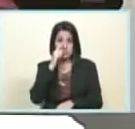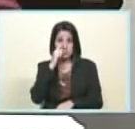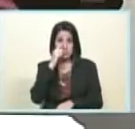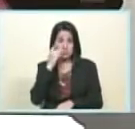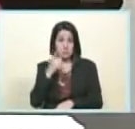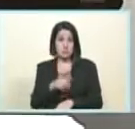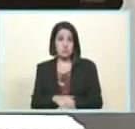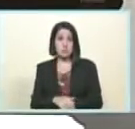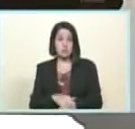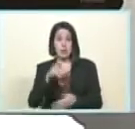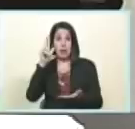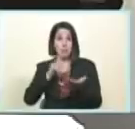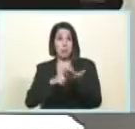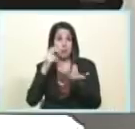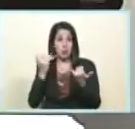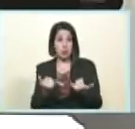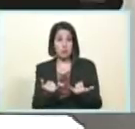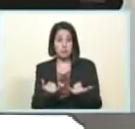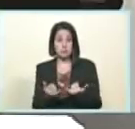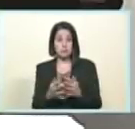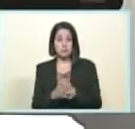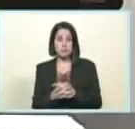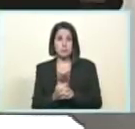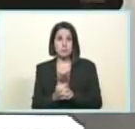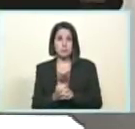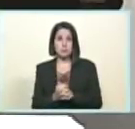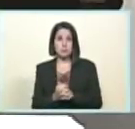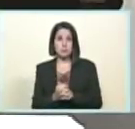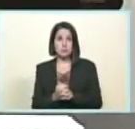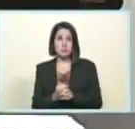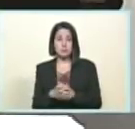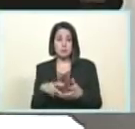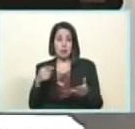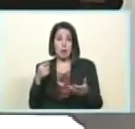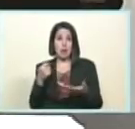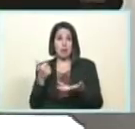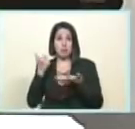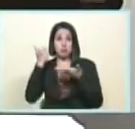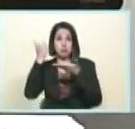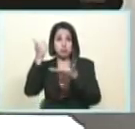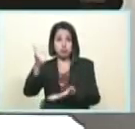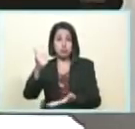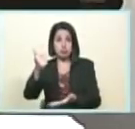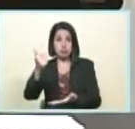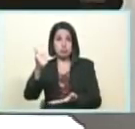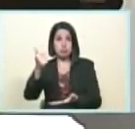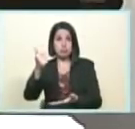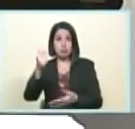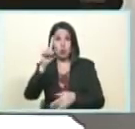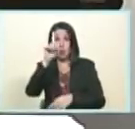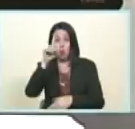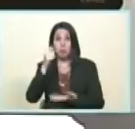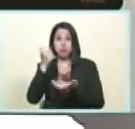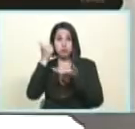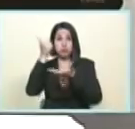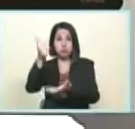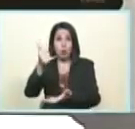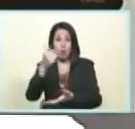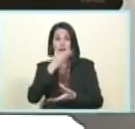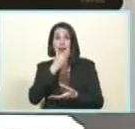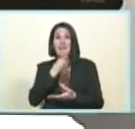he aprobado los recursos para entregar un bono